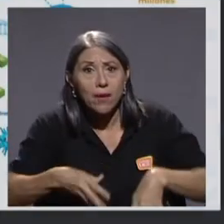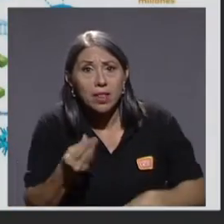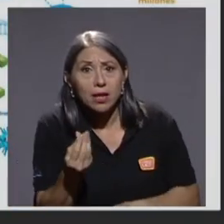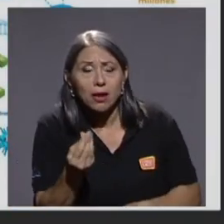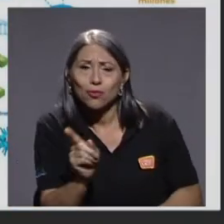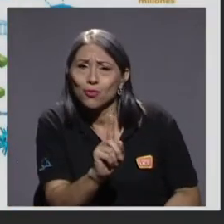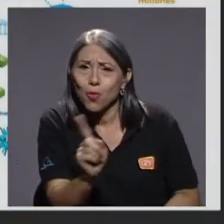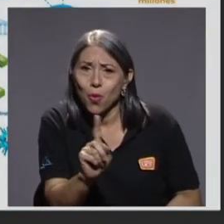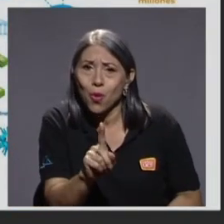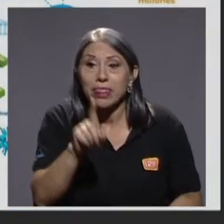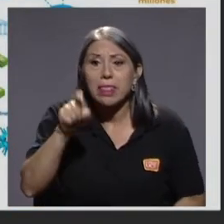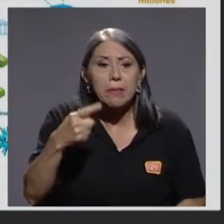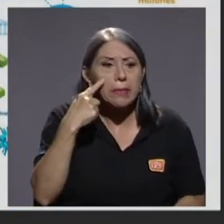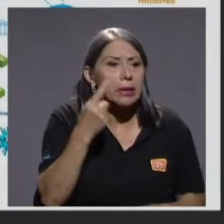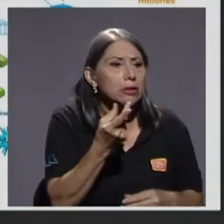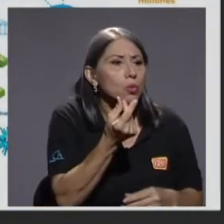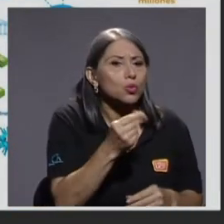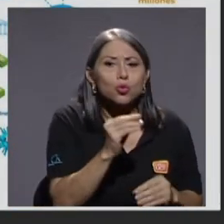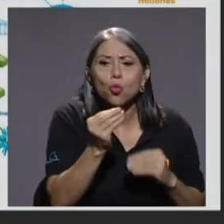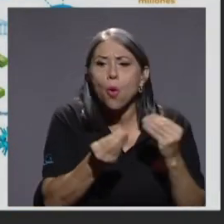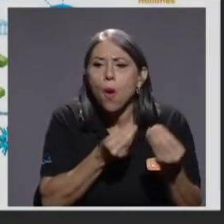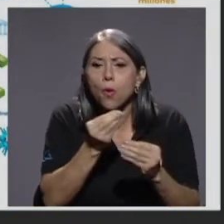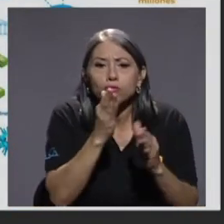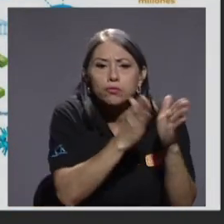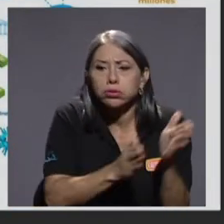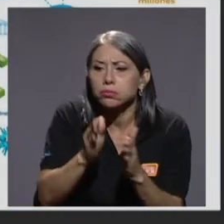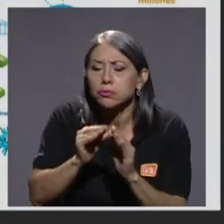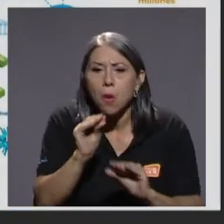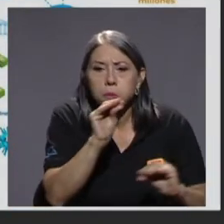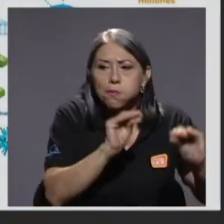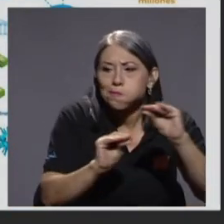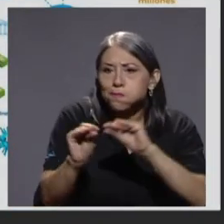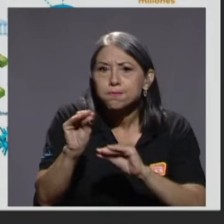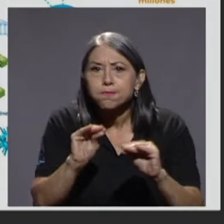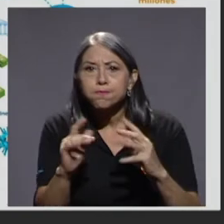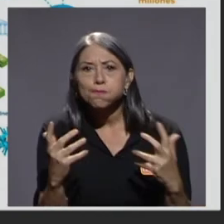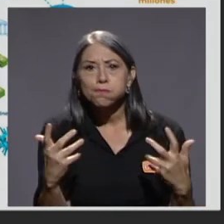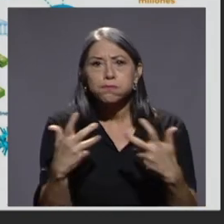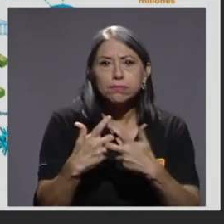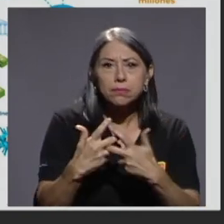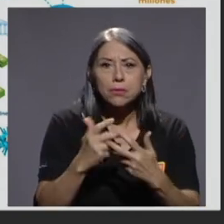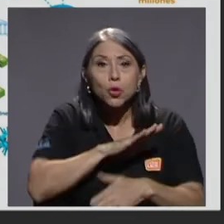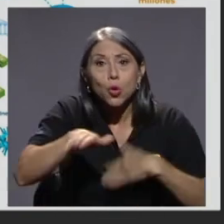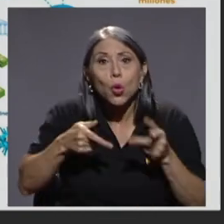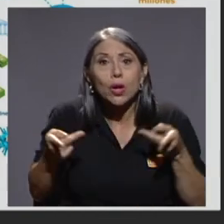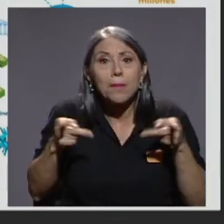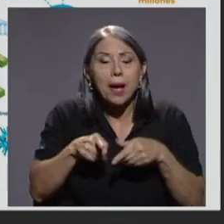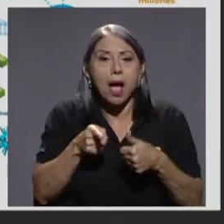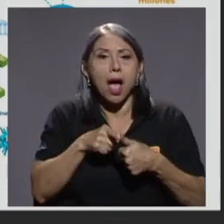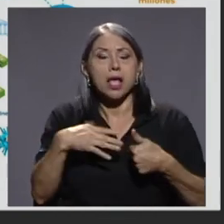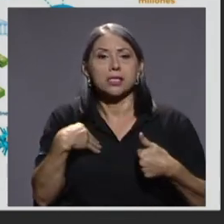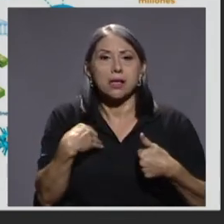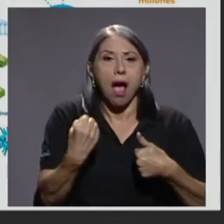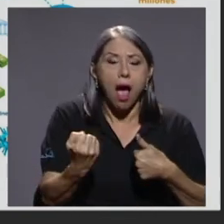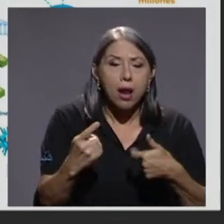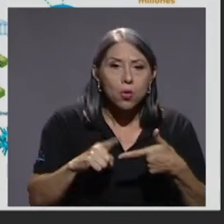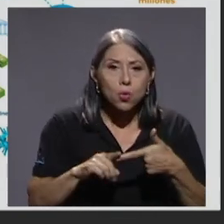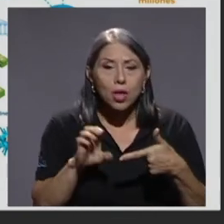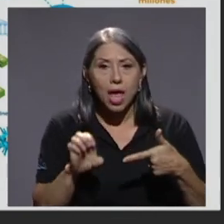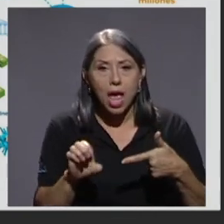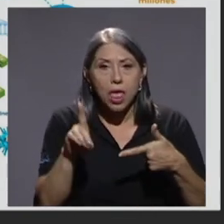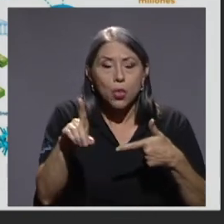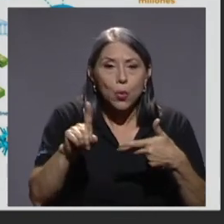Hay que reasignar recursos. Todos estos efectos que tenemos en salud, en educación, en el